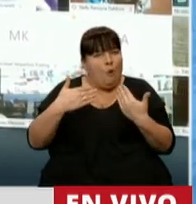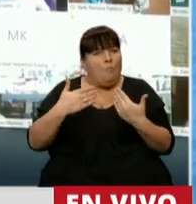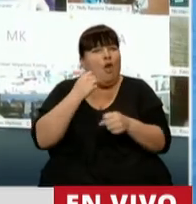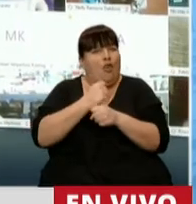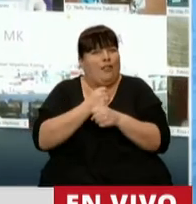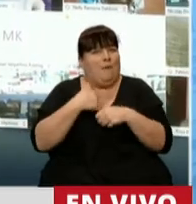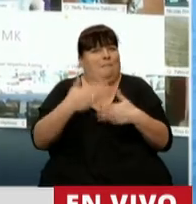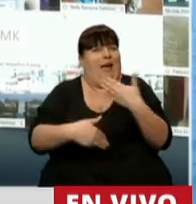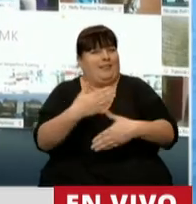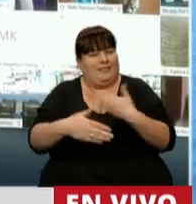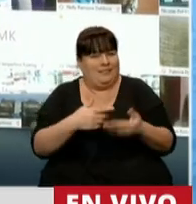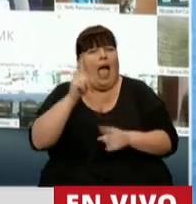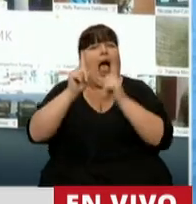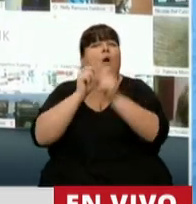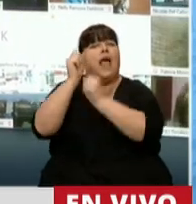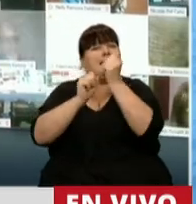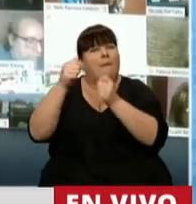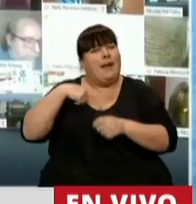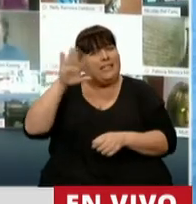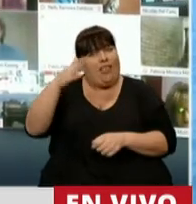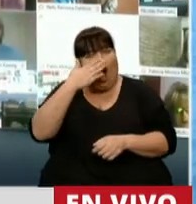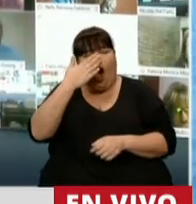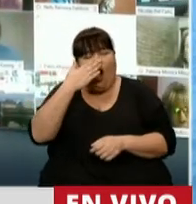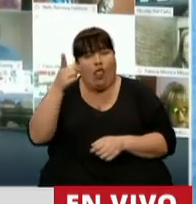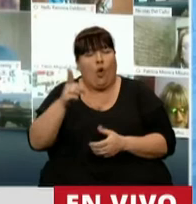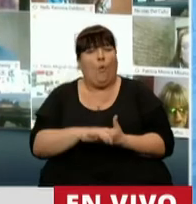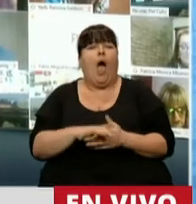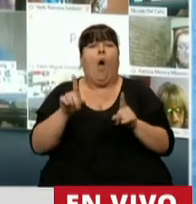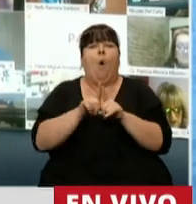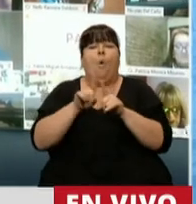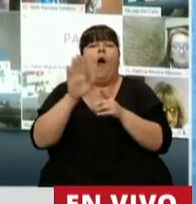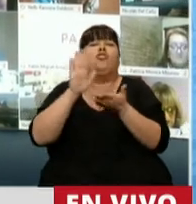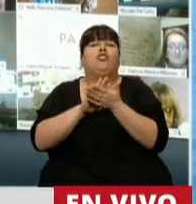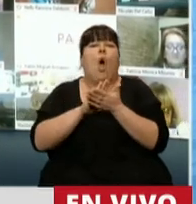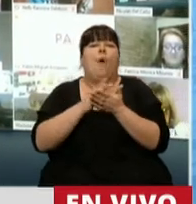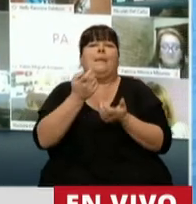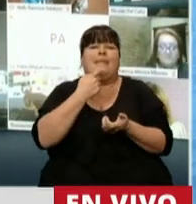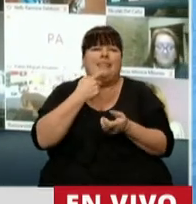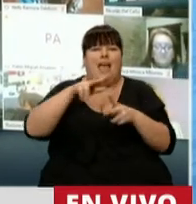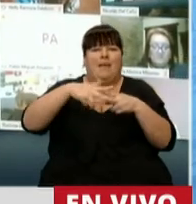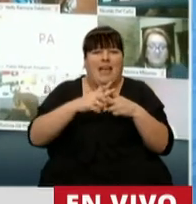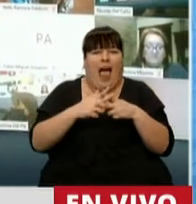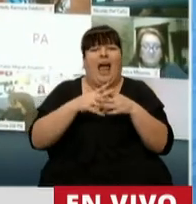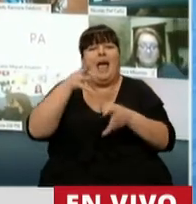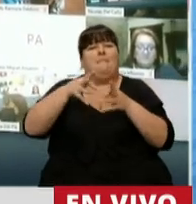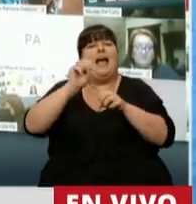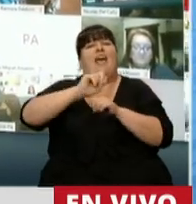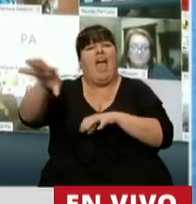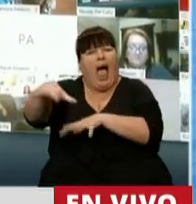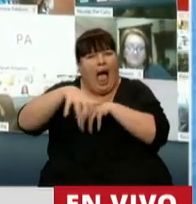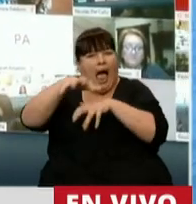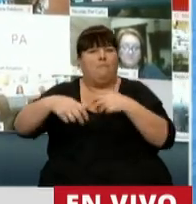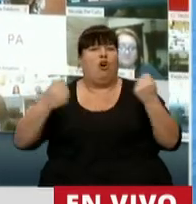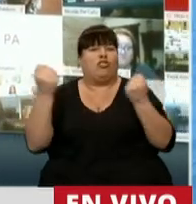poner trabajo. Y hay empresas en mi provincia, como las vinculadas a la metalmecánica, maquinaria agrícola,